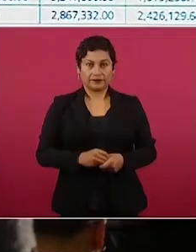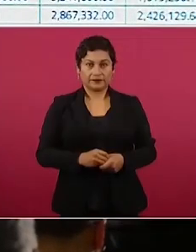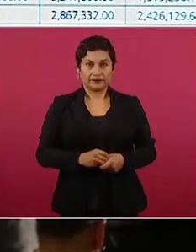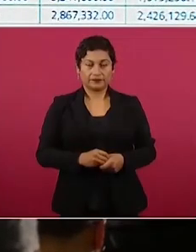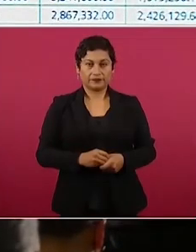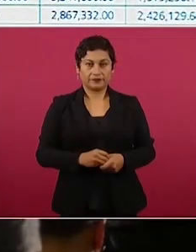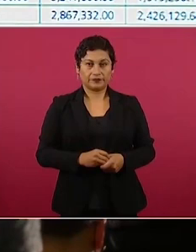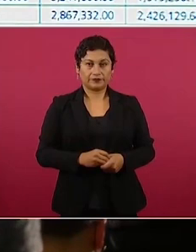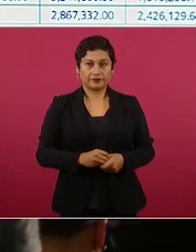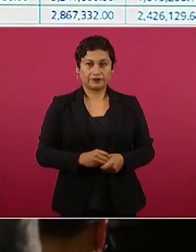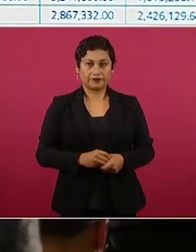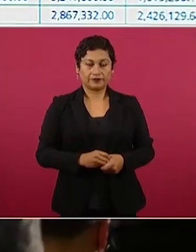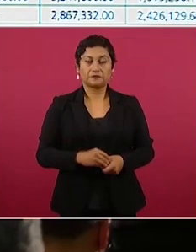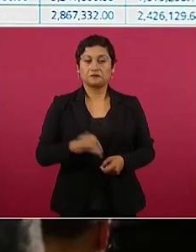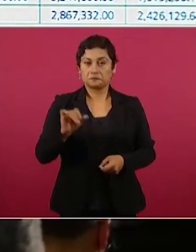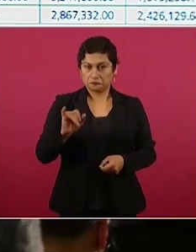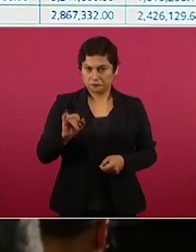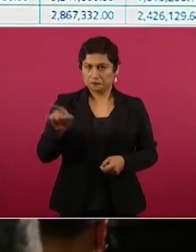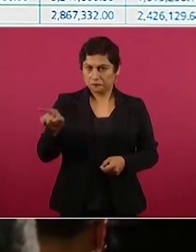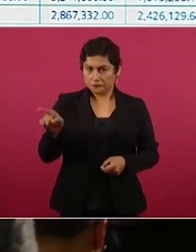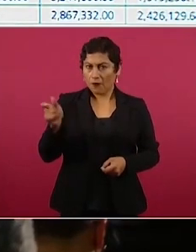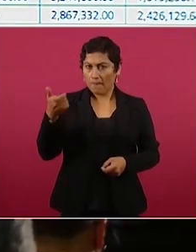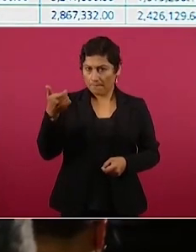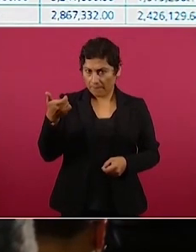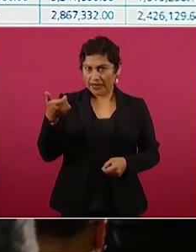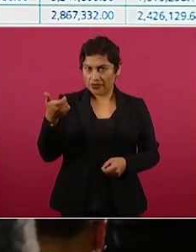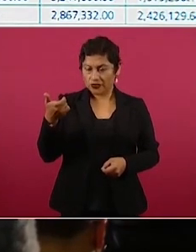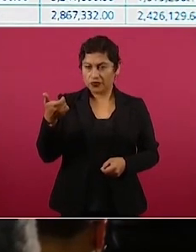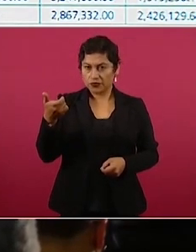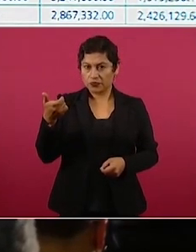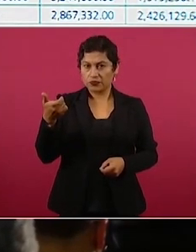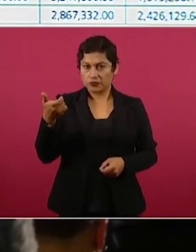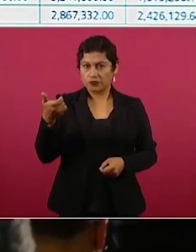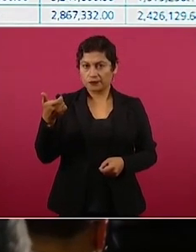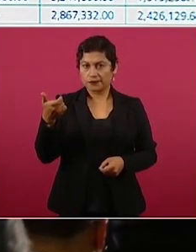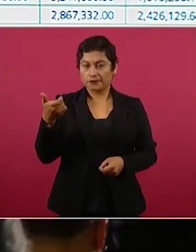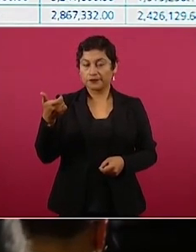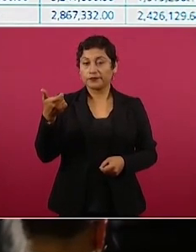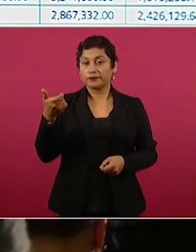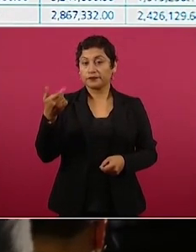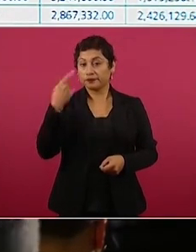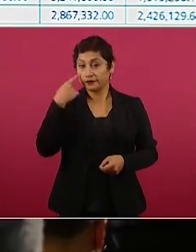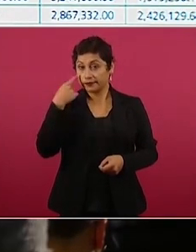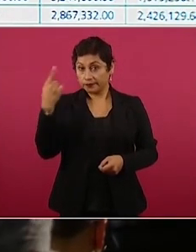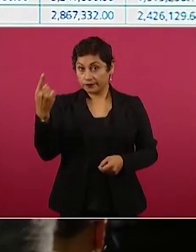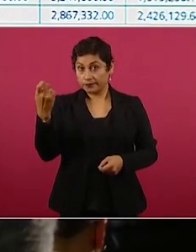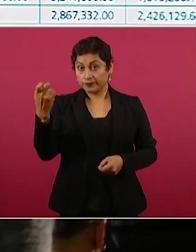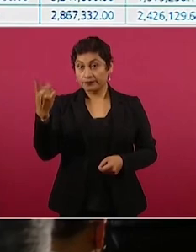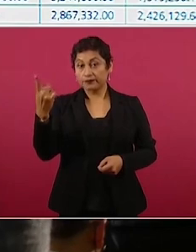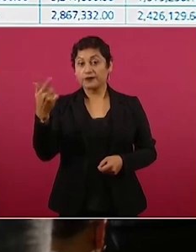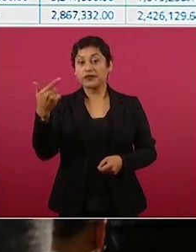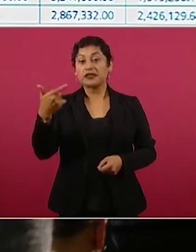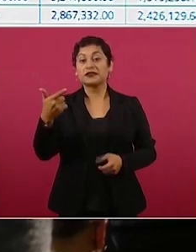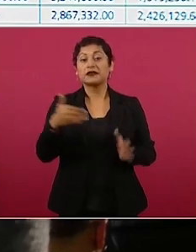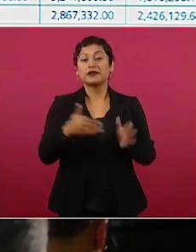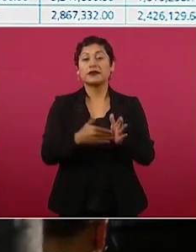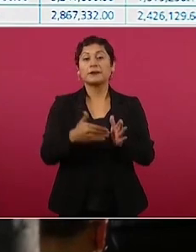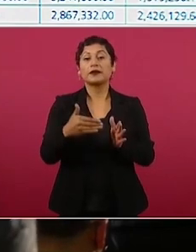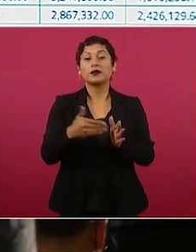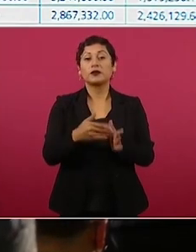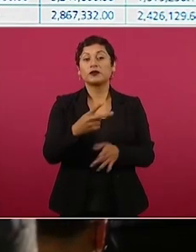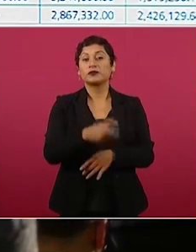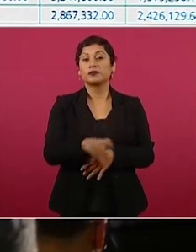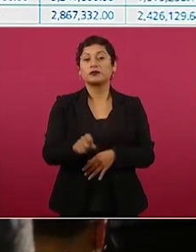100 pesos 7 millones 224 mil este es